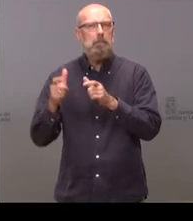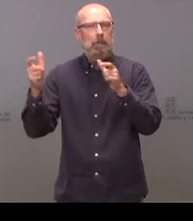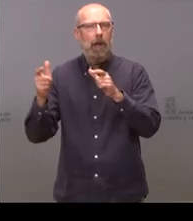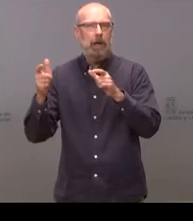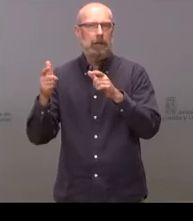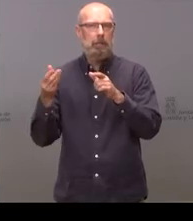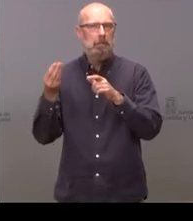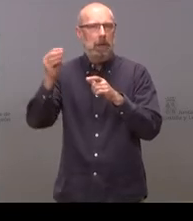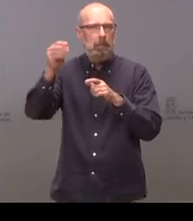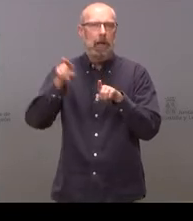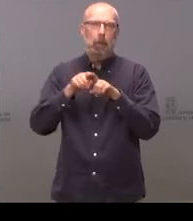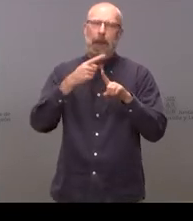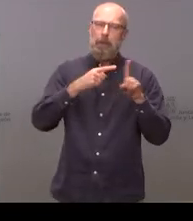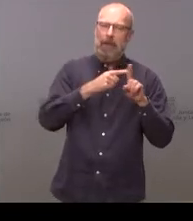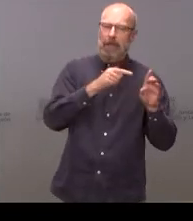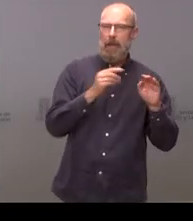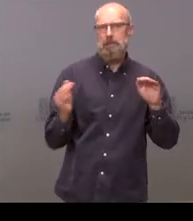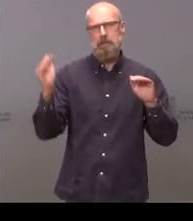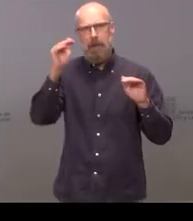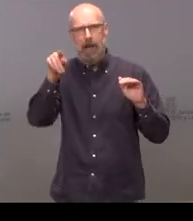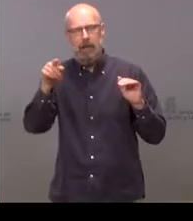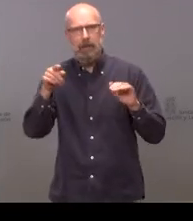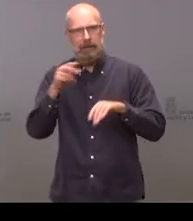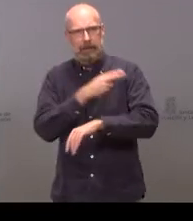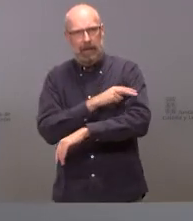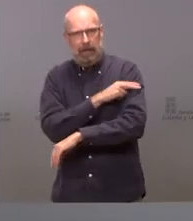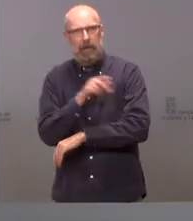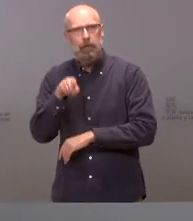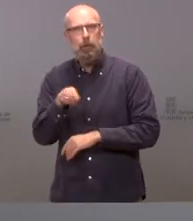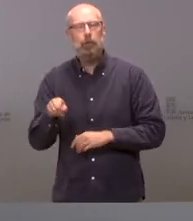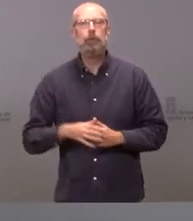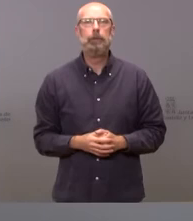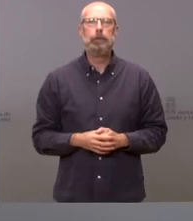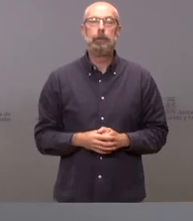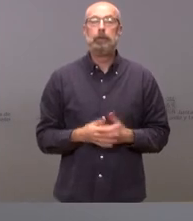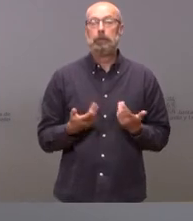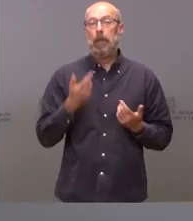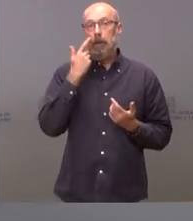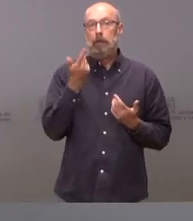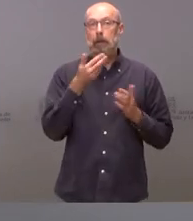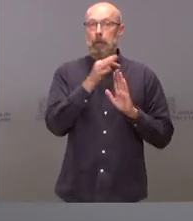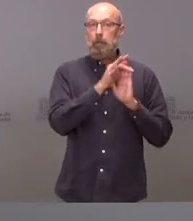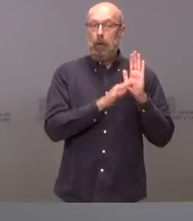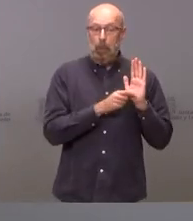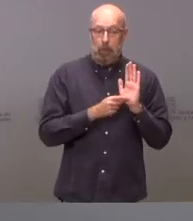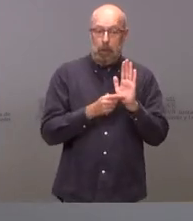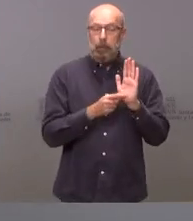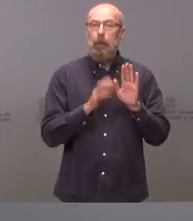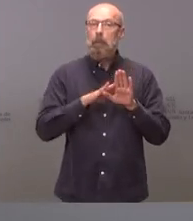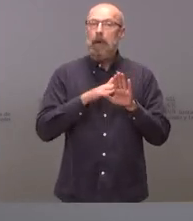consejería de? De Sanidad Ah, de Sanidad pues cuando presentemos el presupuesto lo daremos para todas las consejerías